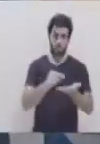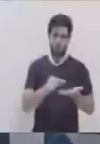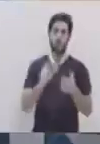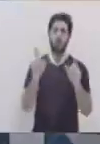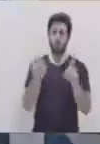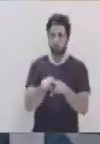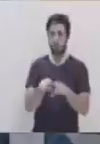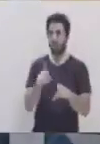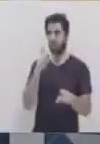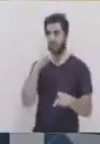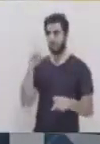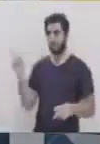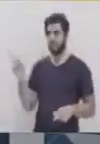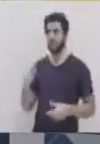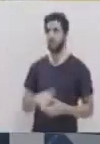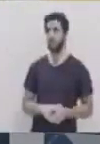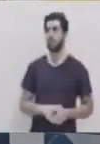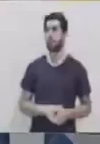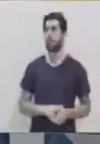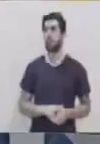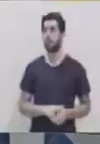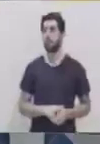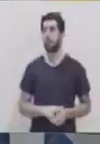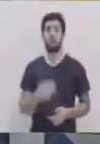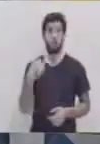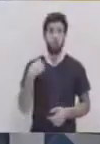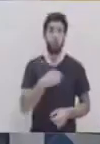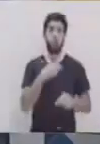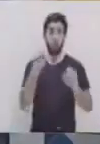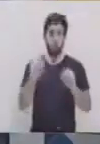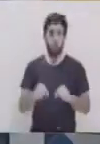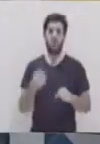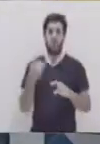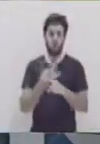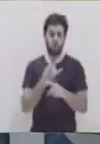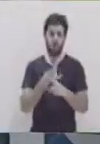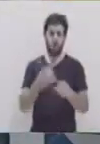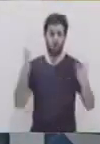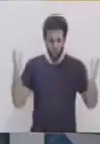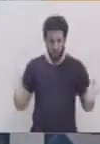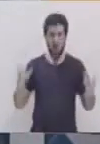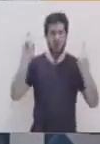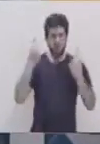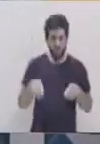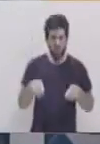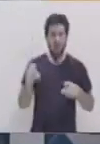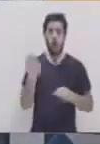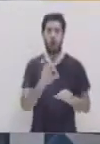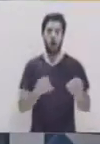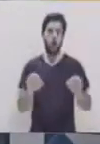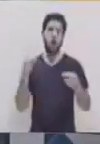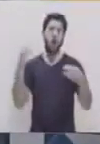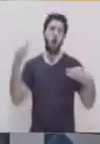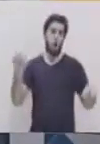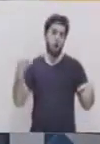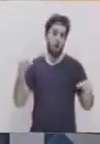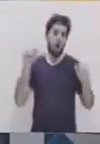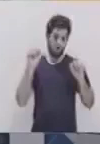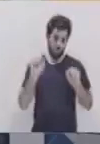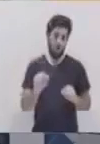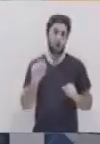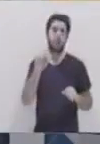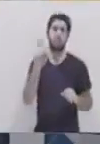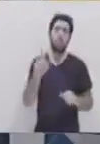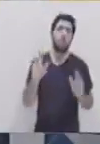debemos conseguir un tablero. Podemos hacer un tablero, puede ser una hoja de papel o así, grande, donde